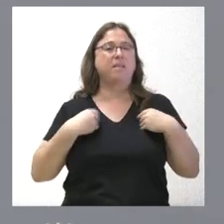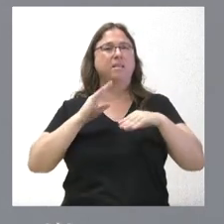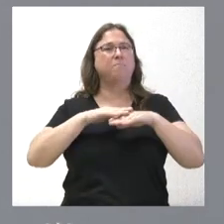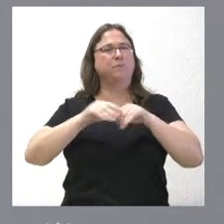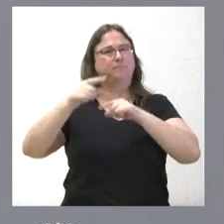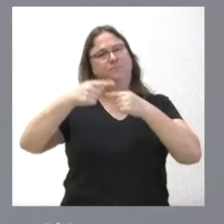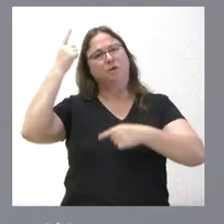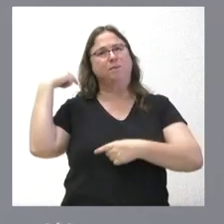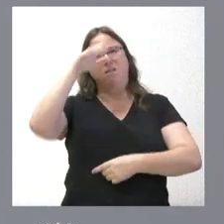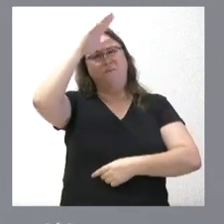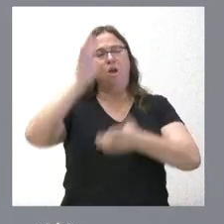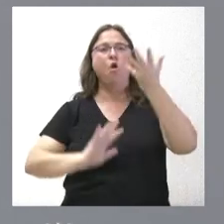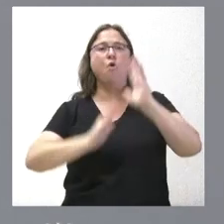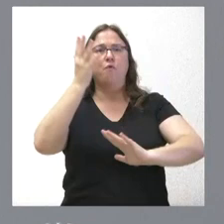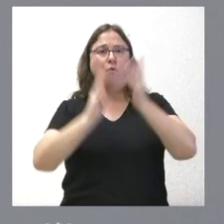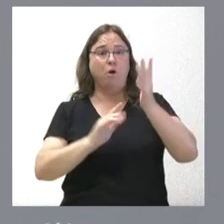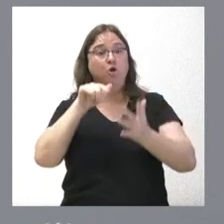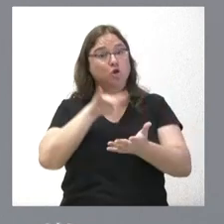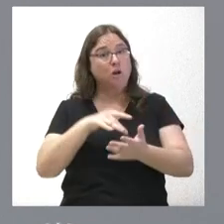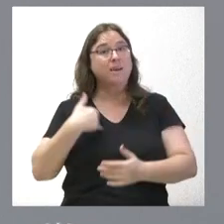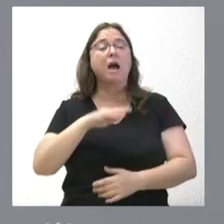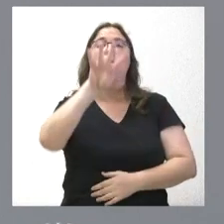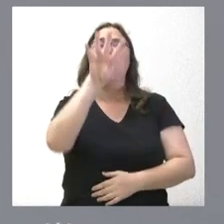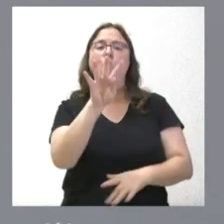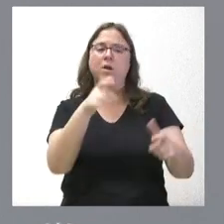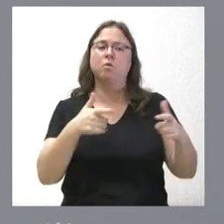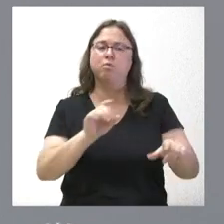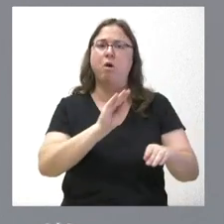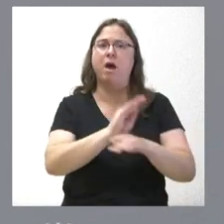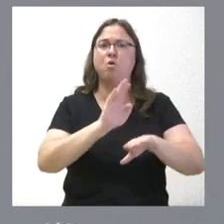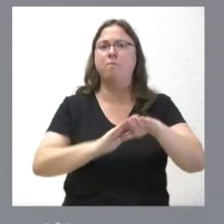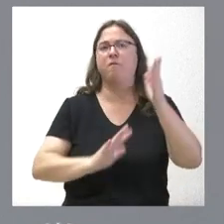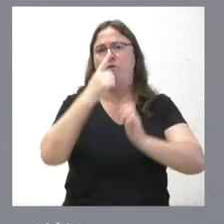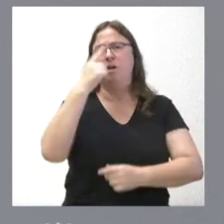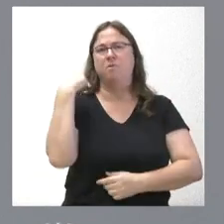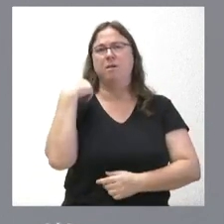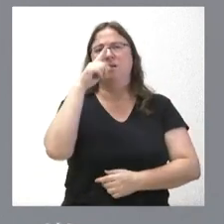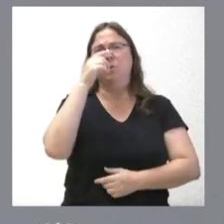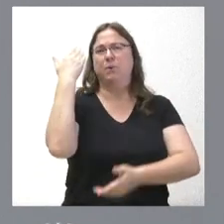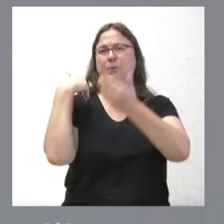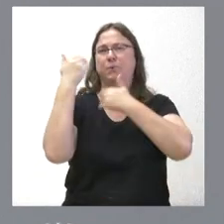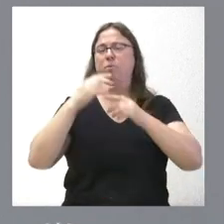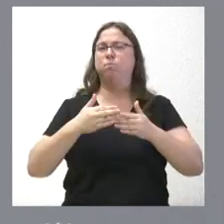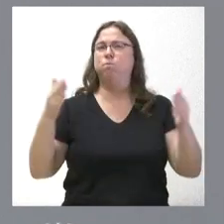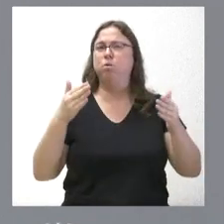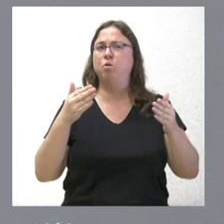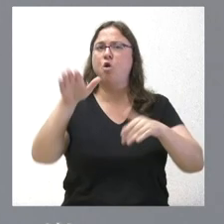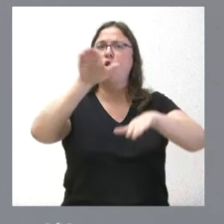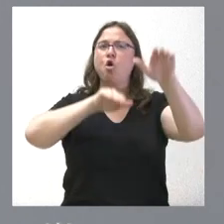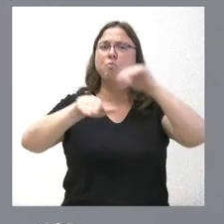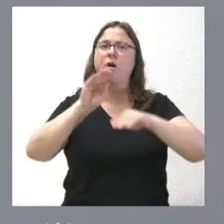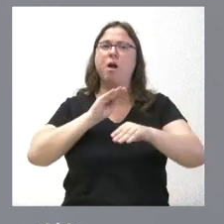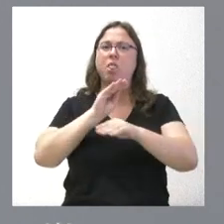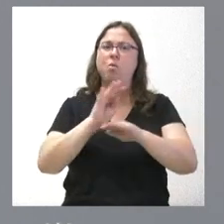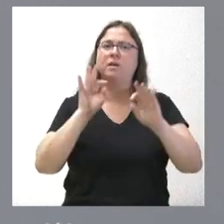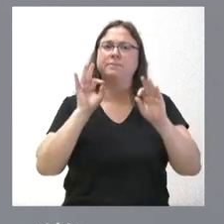verano. Este es el cuarto paquete de ayudas en este ámbito. Recordarán ustedes que se sacó una convocatoria para ayudas